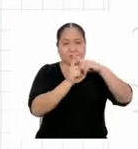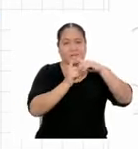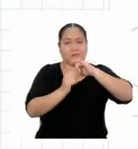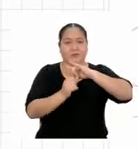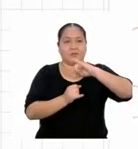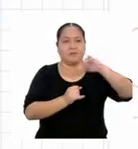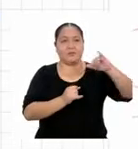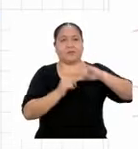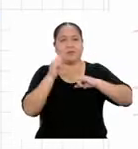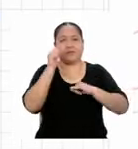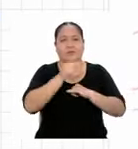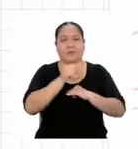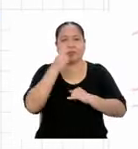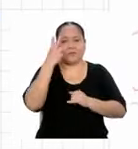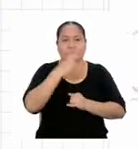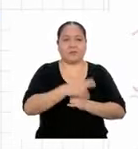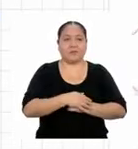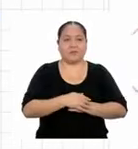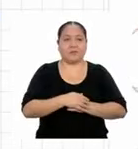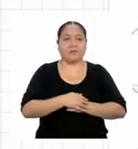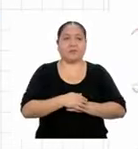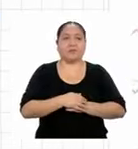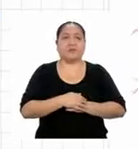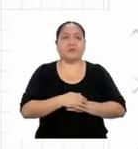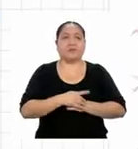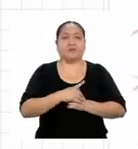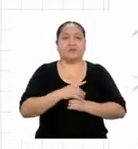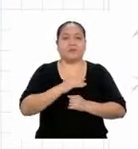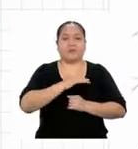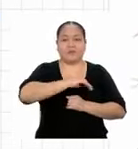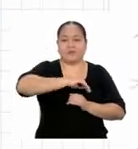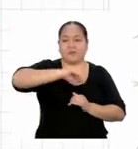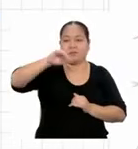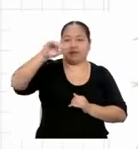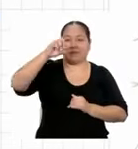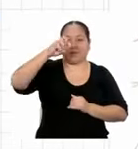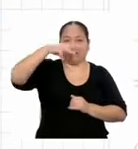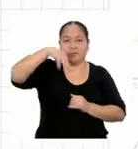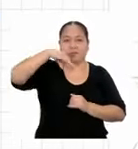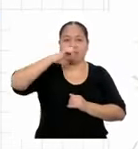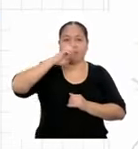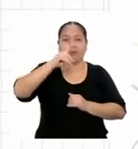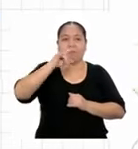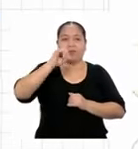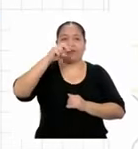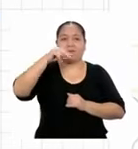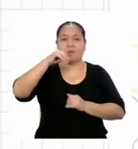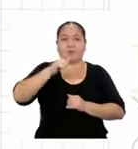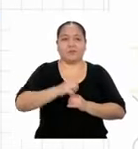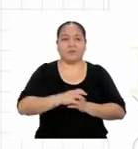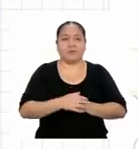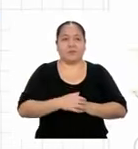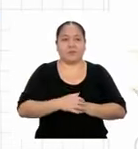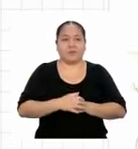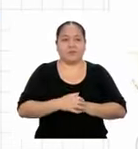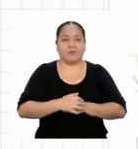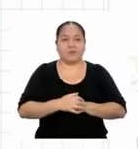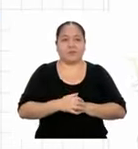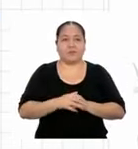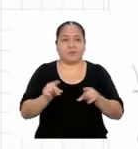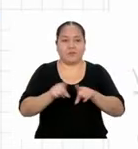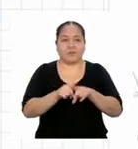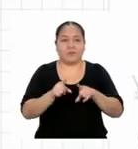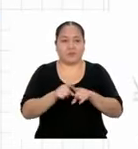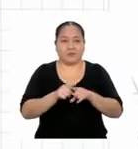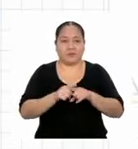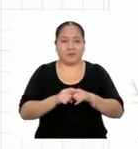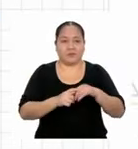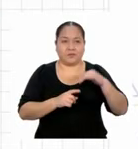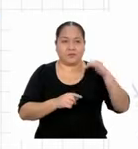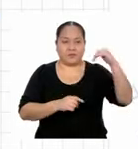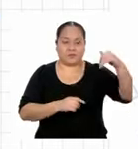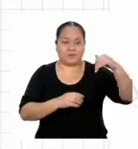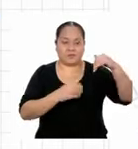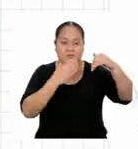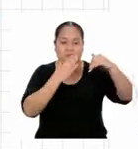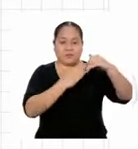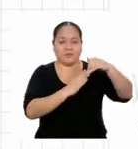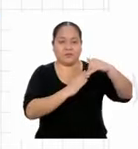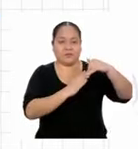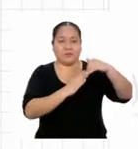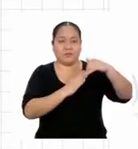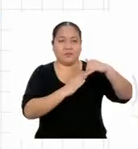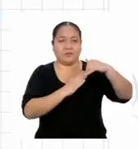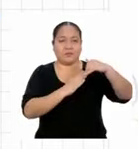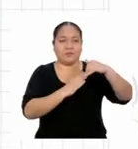Aquí tenemos un lado igual, que vendría a ser la mediana de color morado. También tenemos estos otros lados